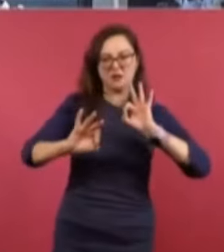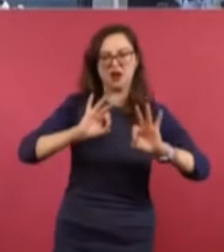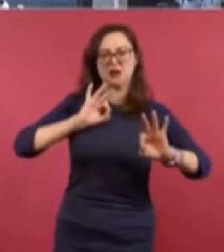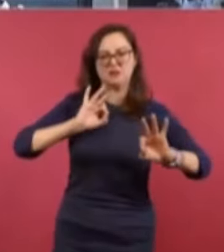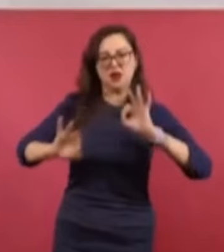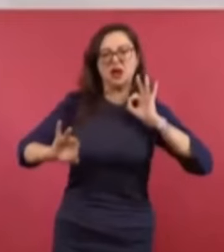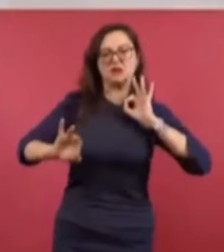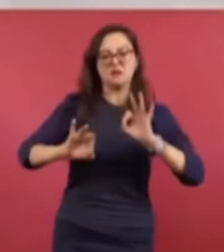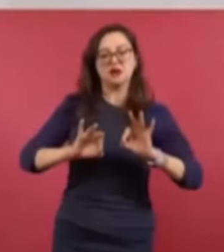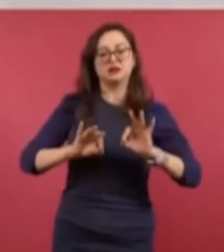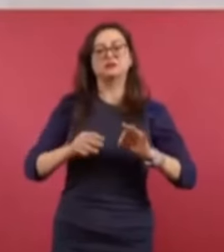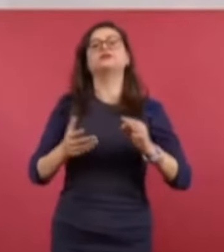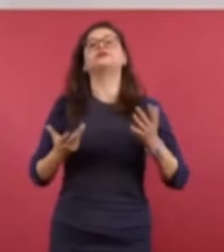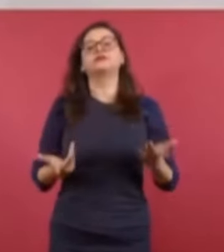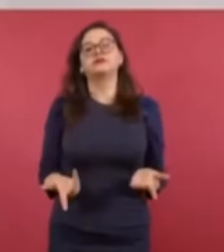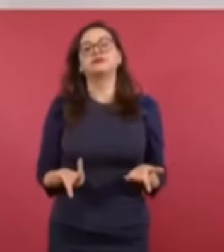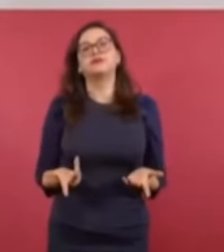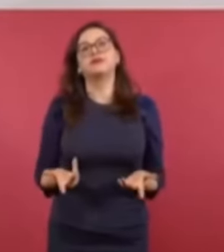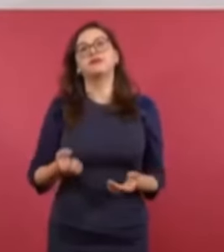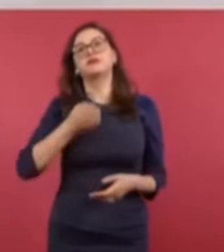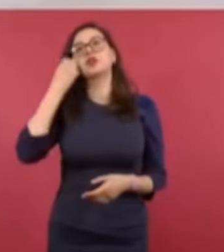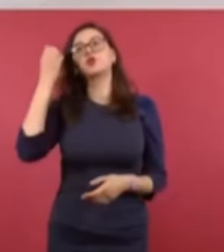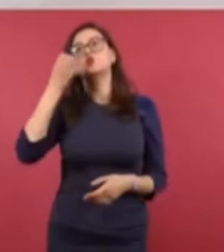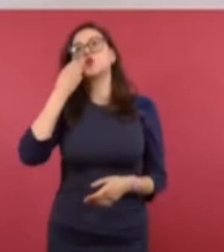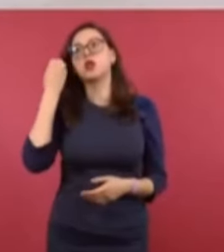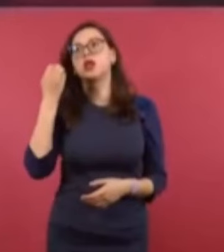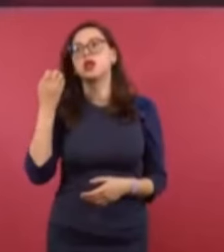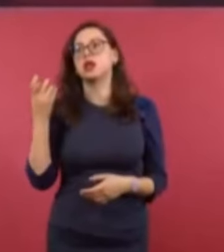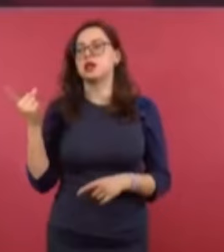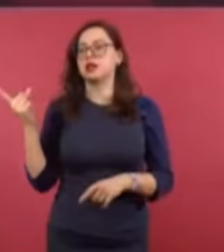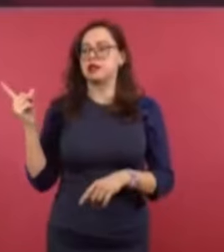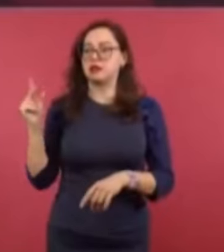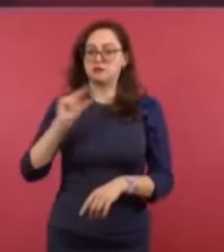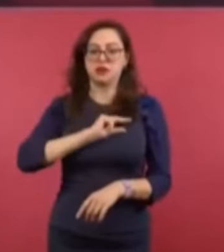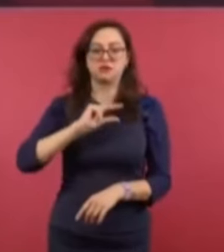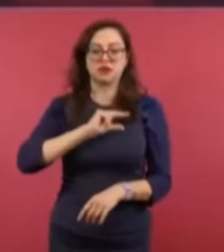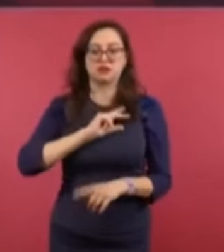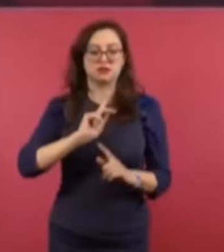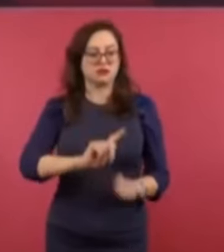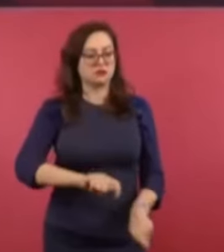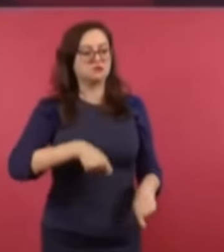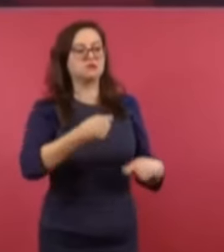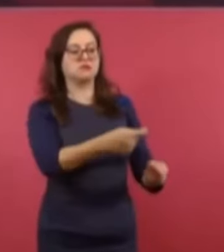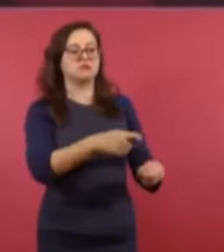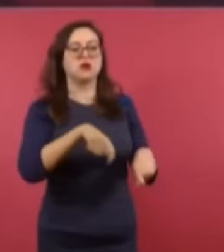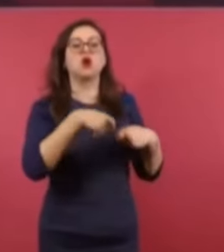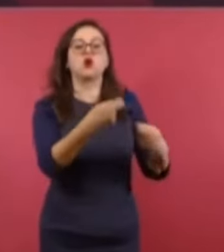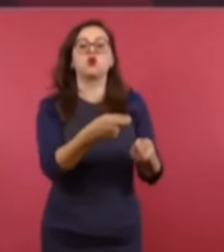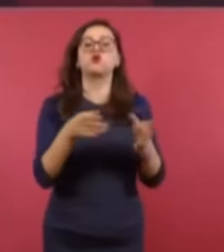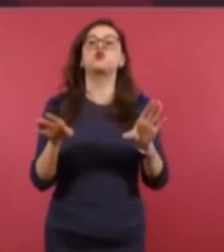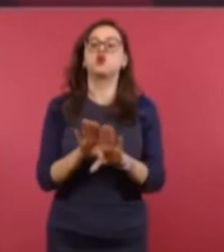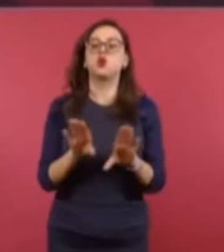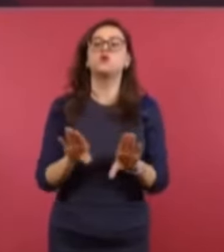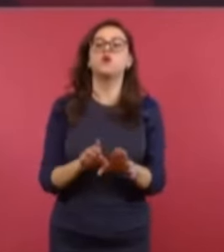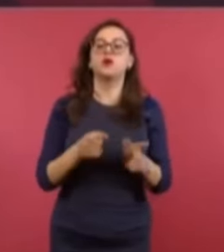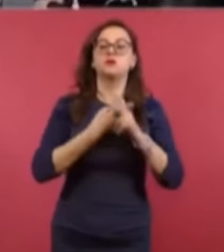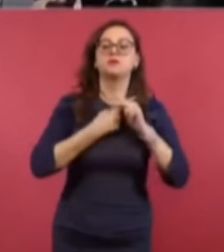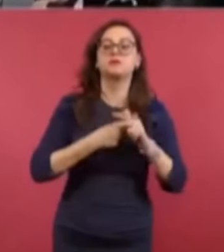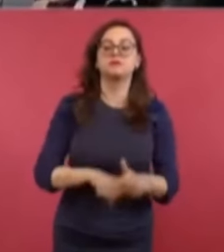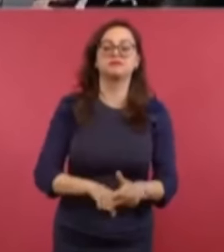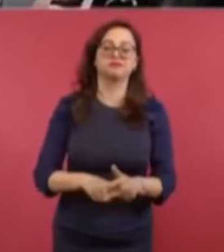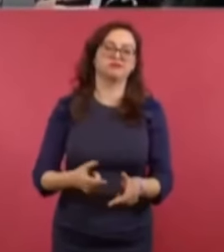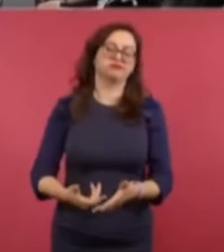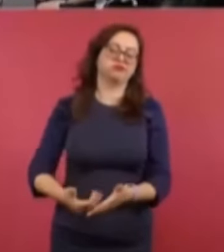privatización de la educación reformando el artículo tercero desde